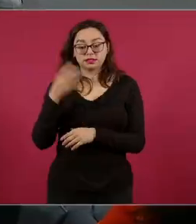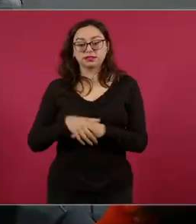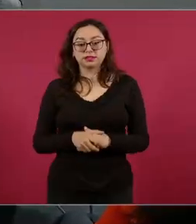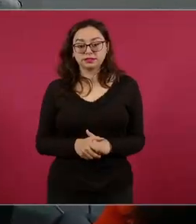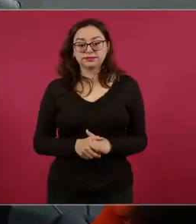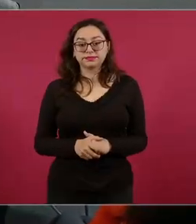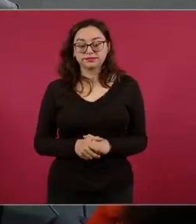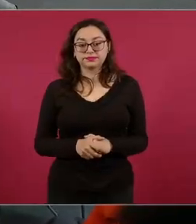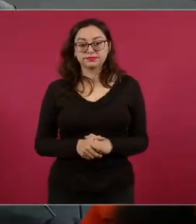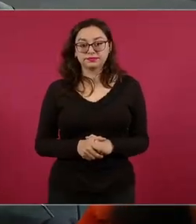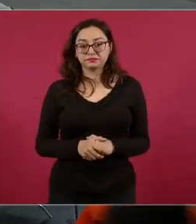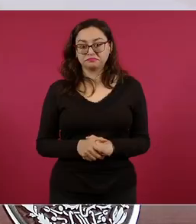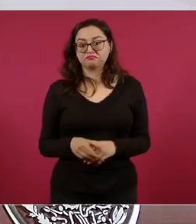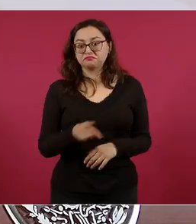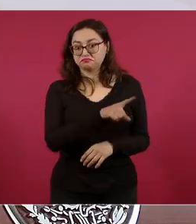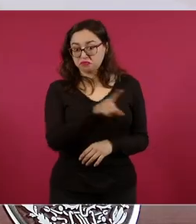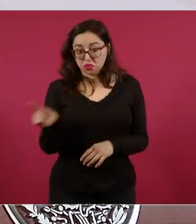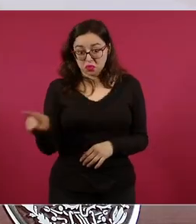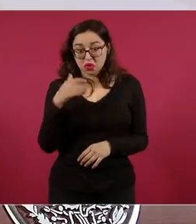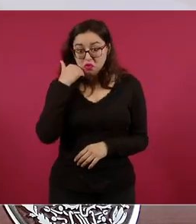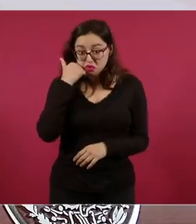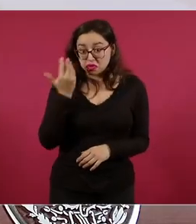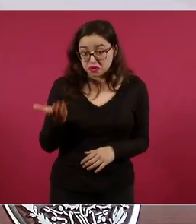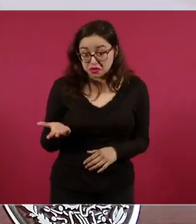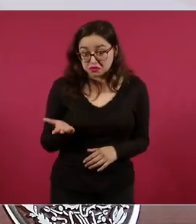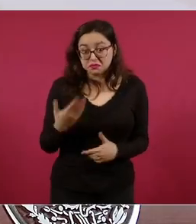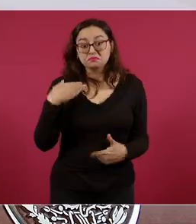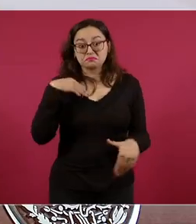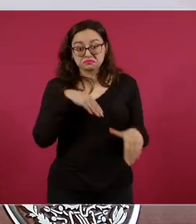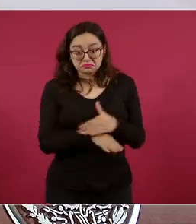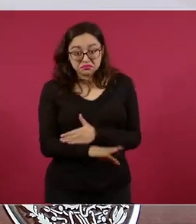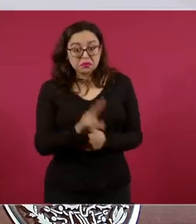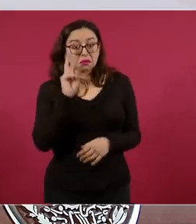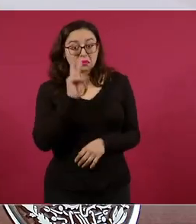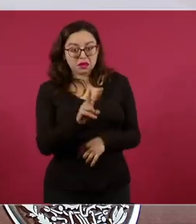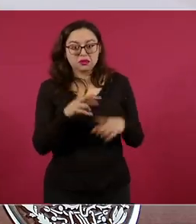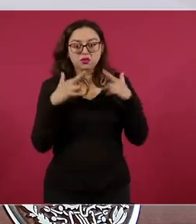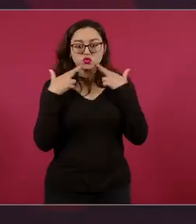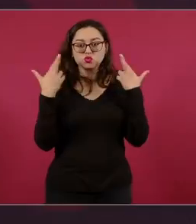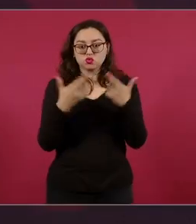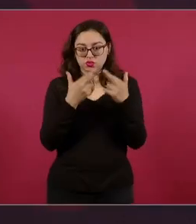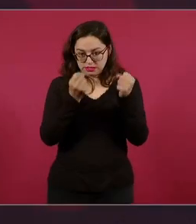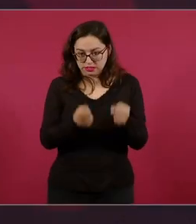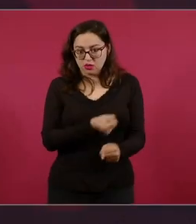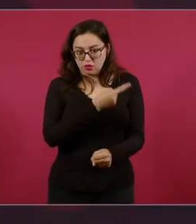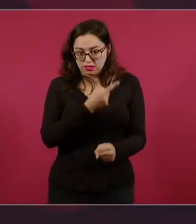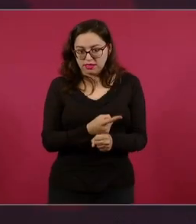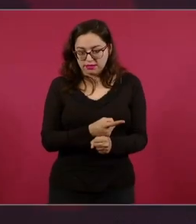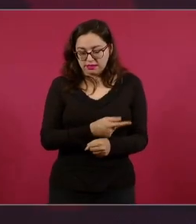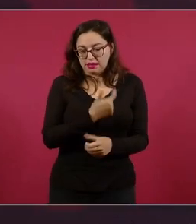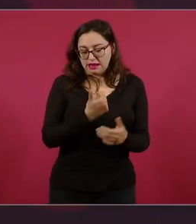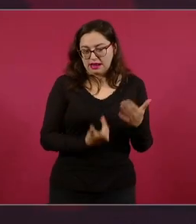sí los que puedan entrar pero yo recuerdo que entonces